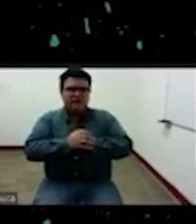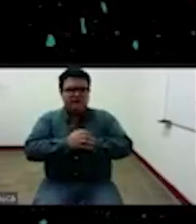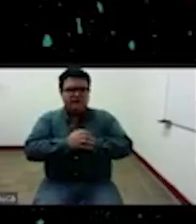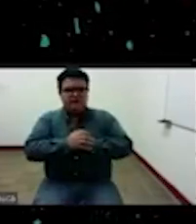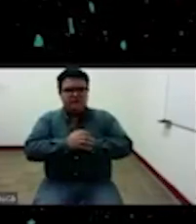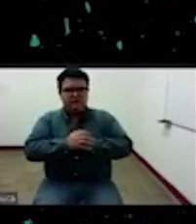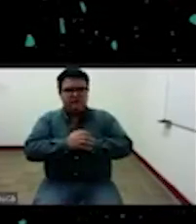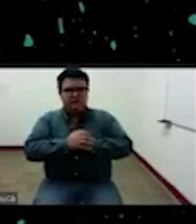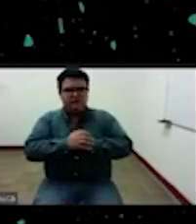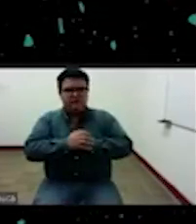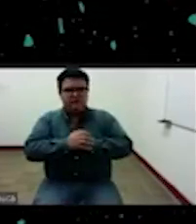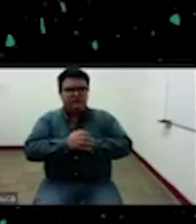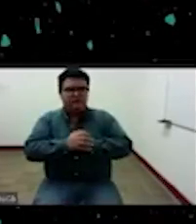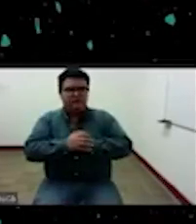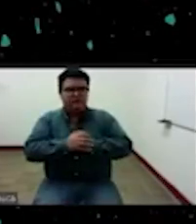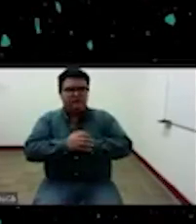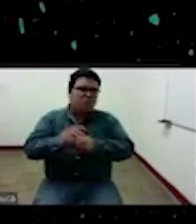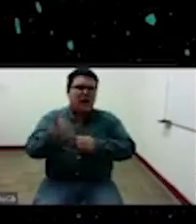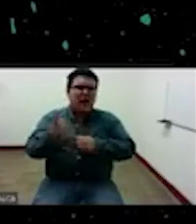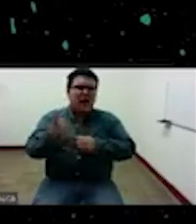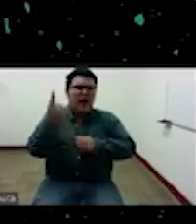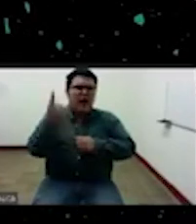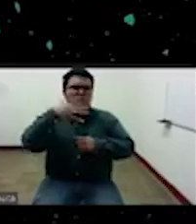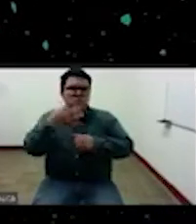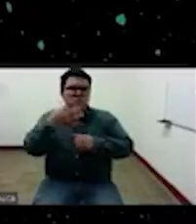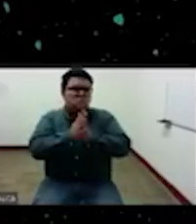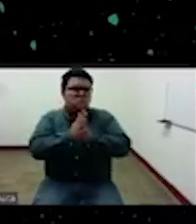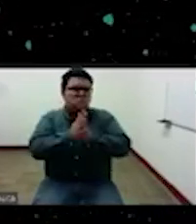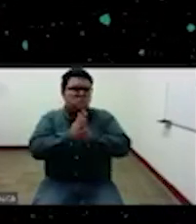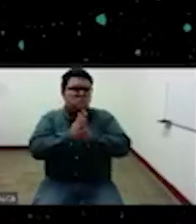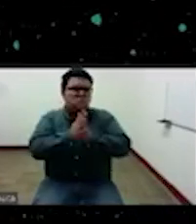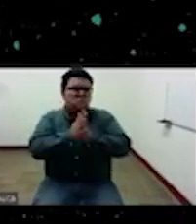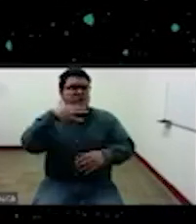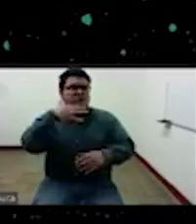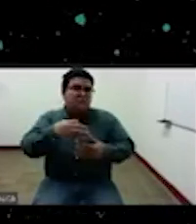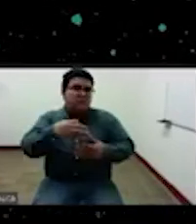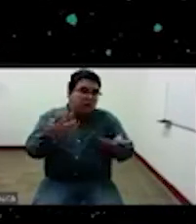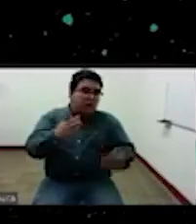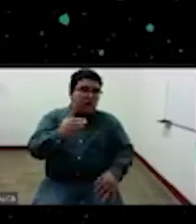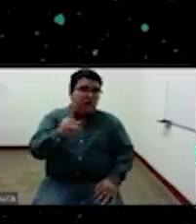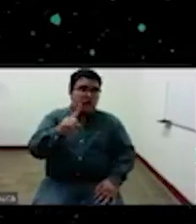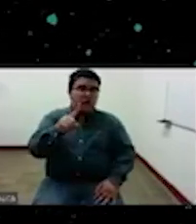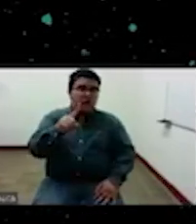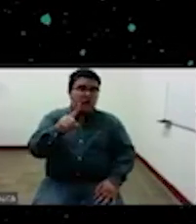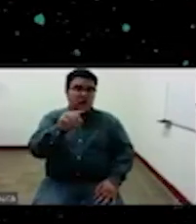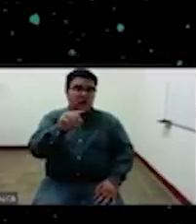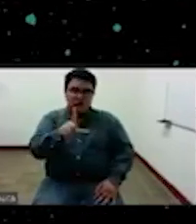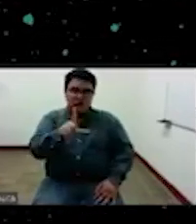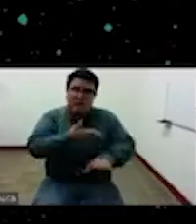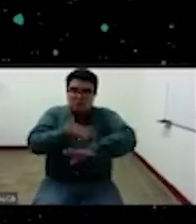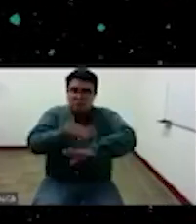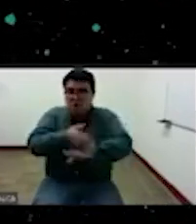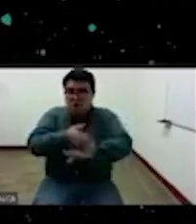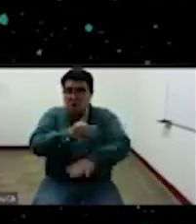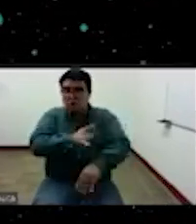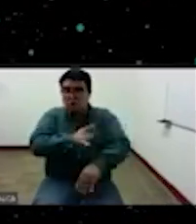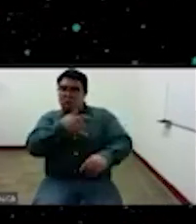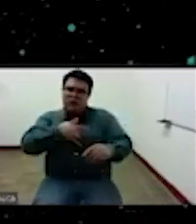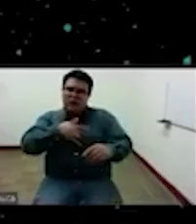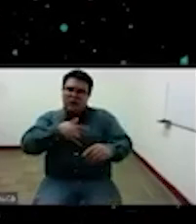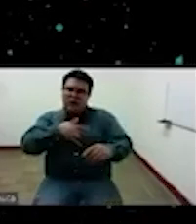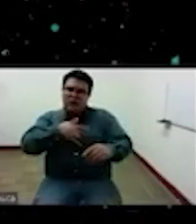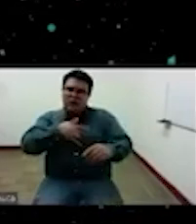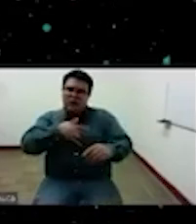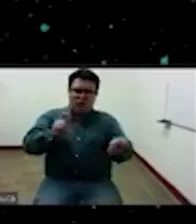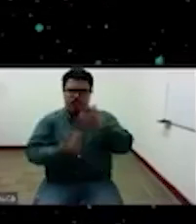ciertas etapas que que Duce él plantea para yo lo miro como una posibilidad para alcanzar ese